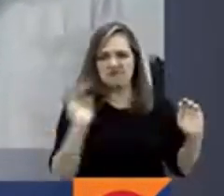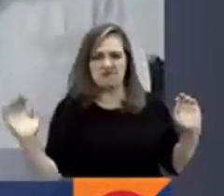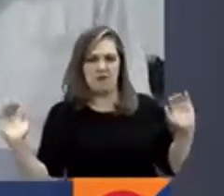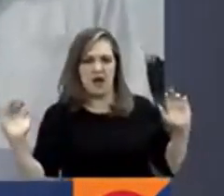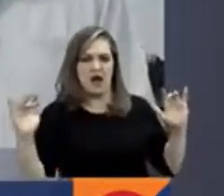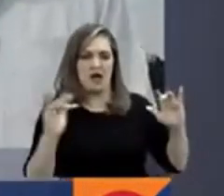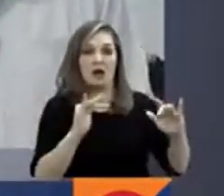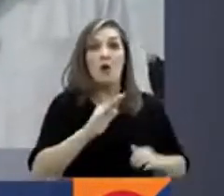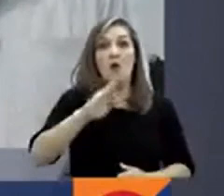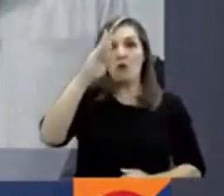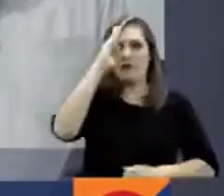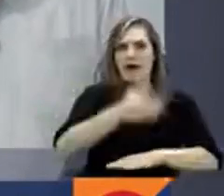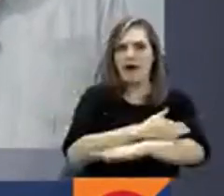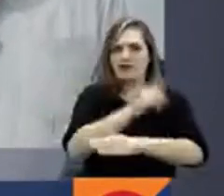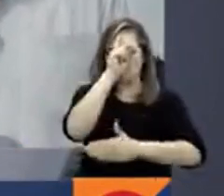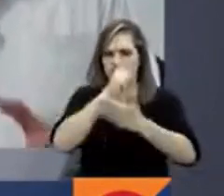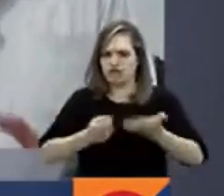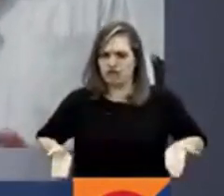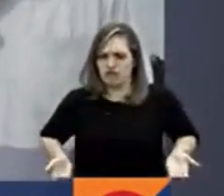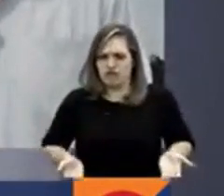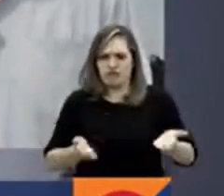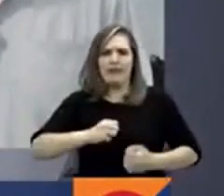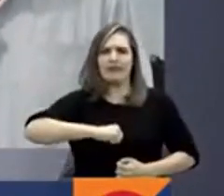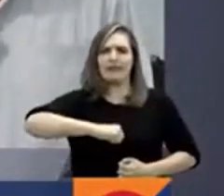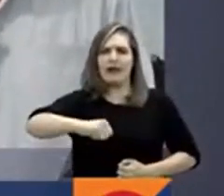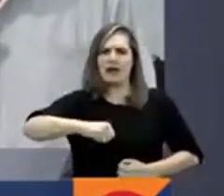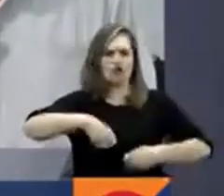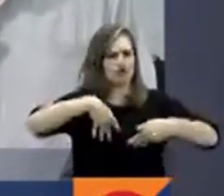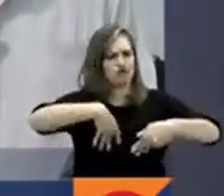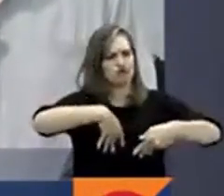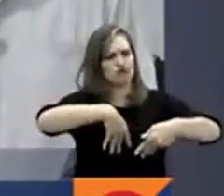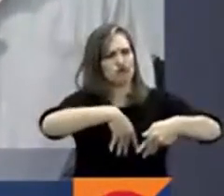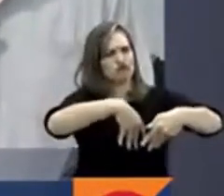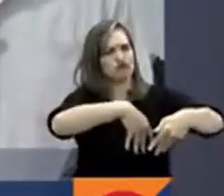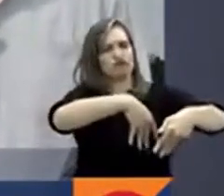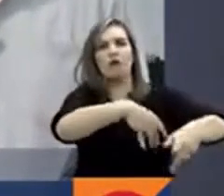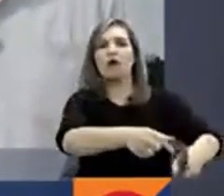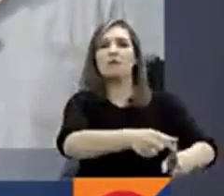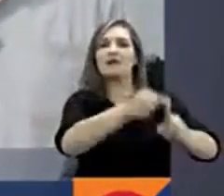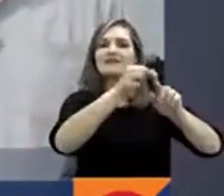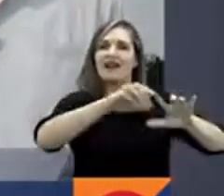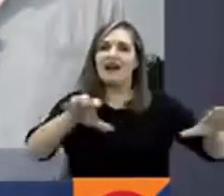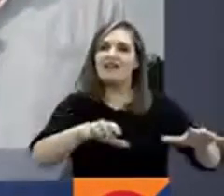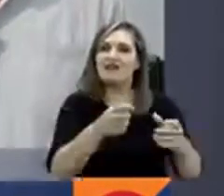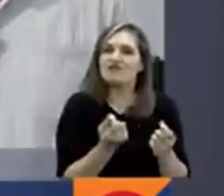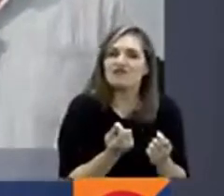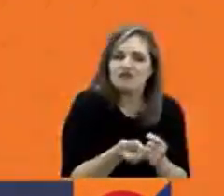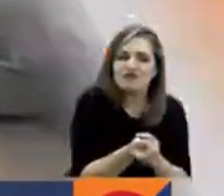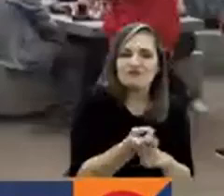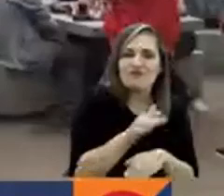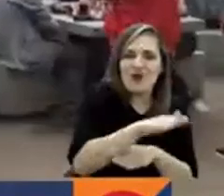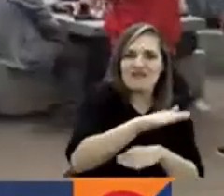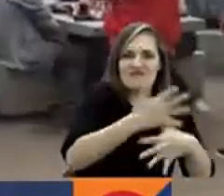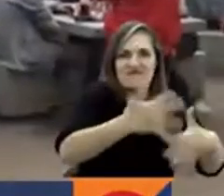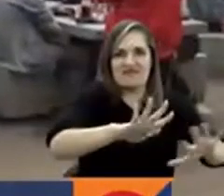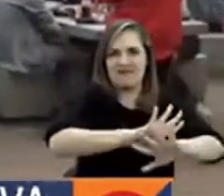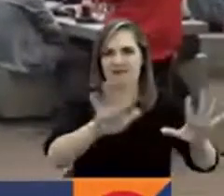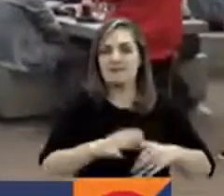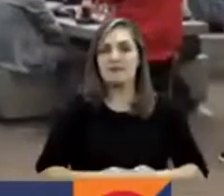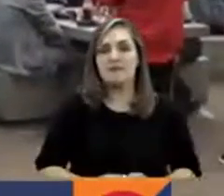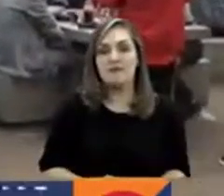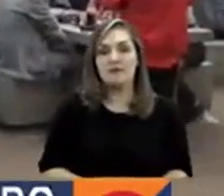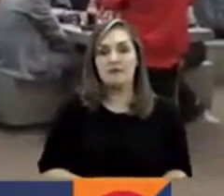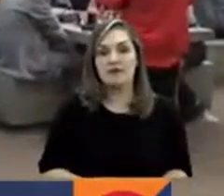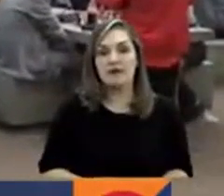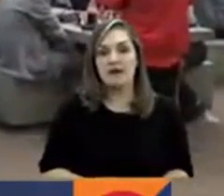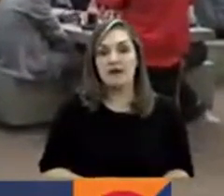con el que se protegió el derecho a la manifestación, que culminó en un evento especial en la tarde de este martes. Hacemos